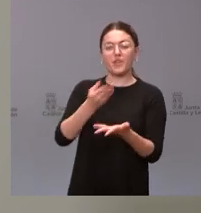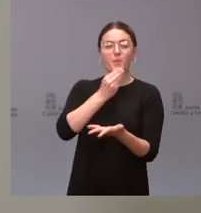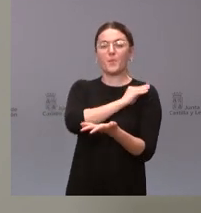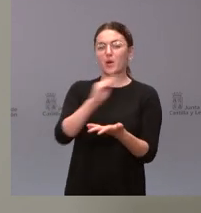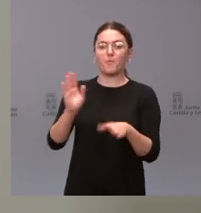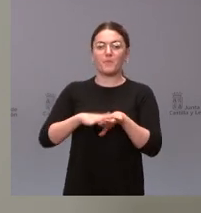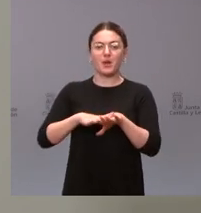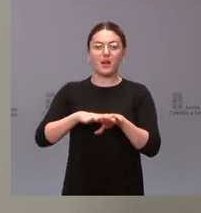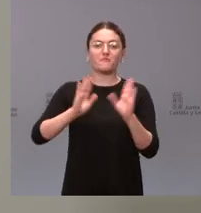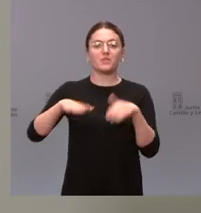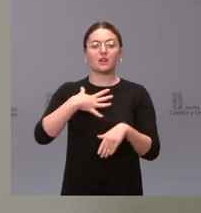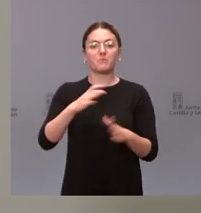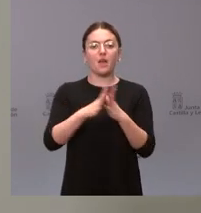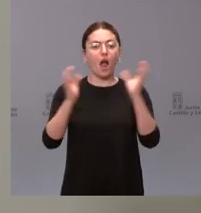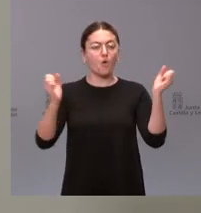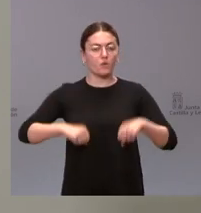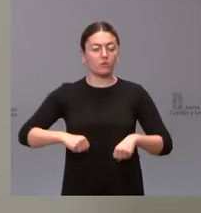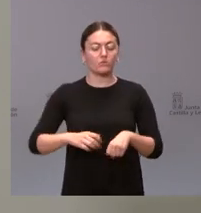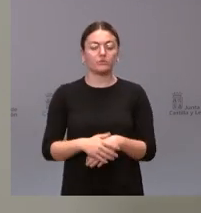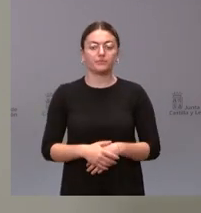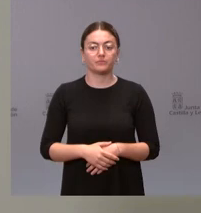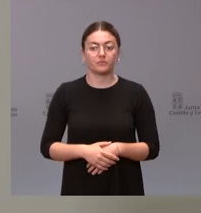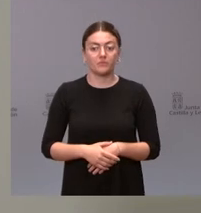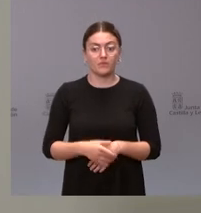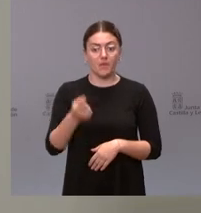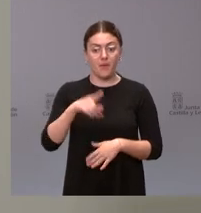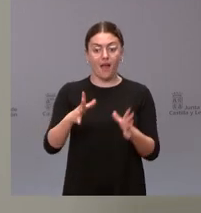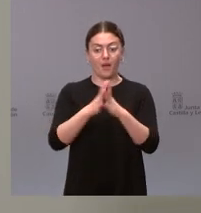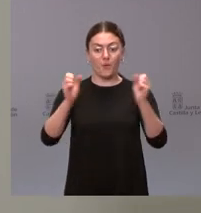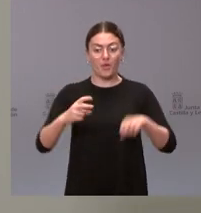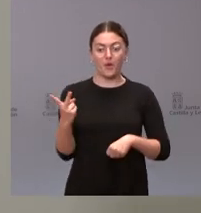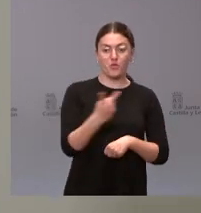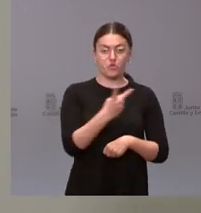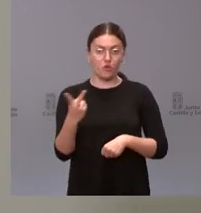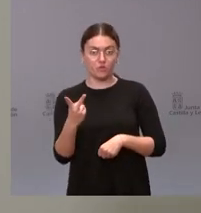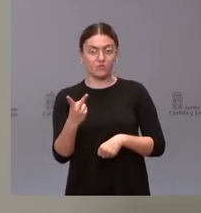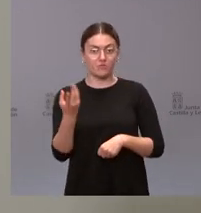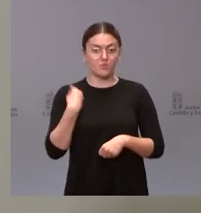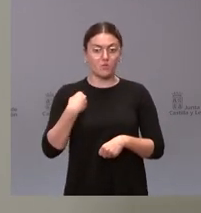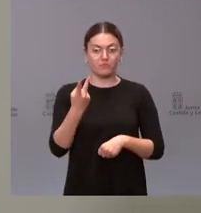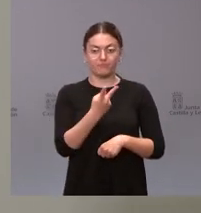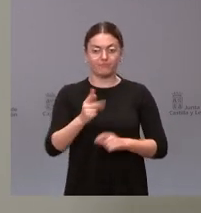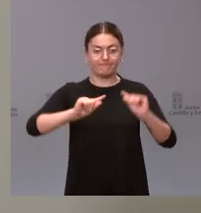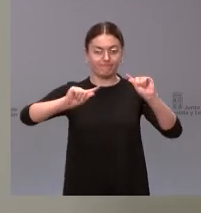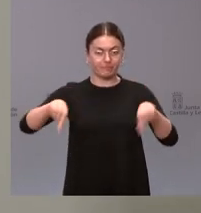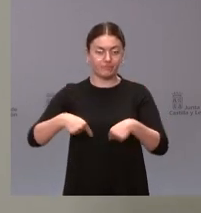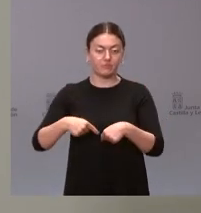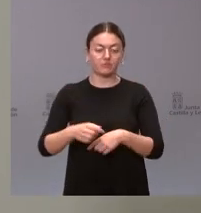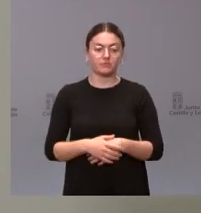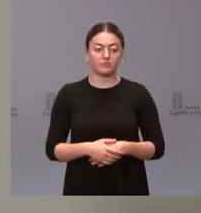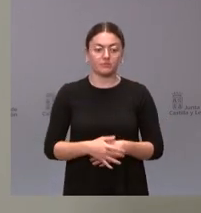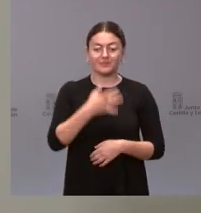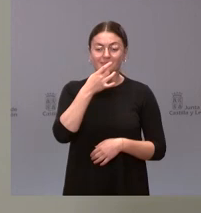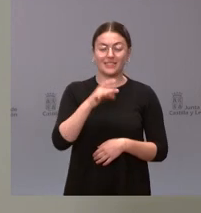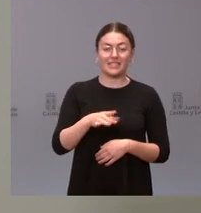que este acuerdo se pueda producir y particularmente que se produzca entre las dos partes que son las que tienen que ser firmantes de este acuerdo que básicamente son los